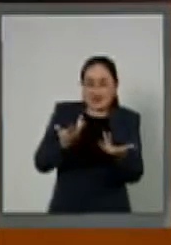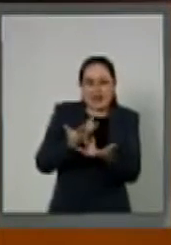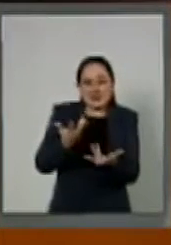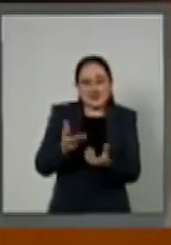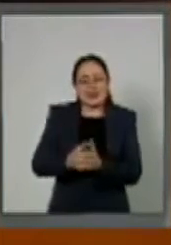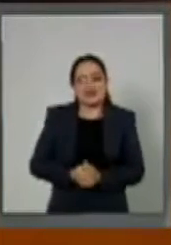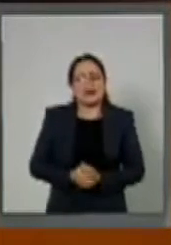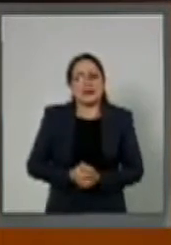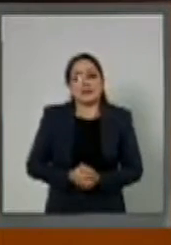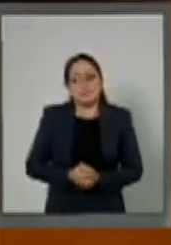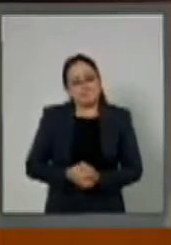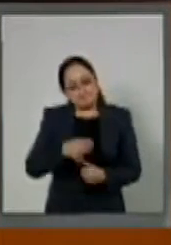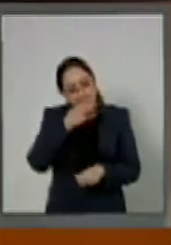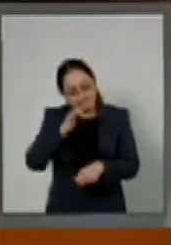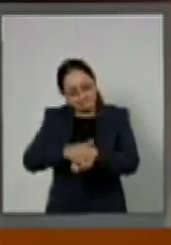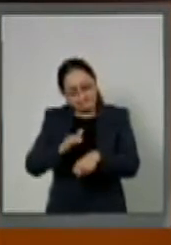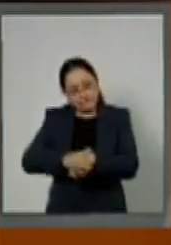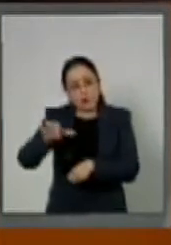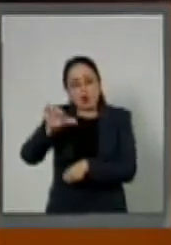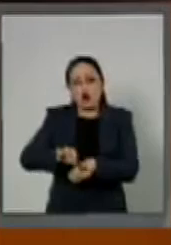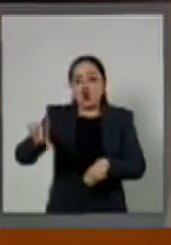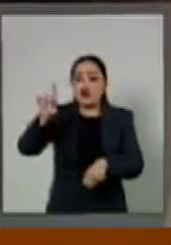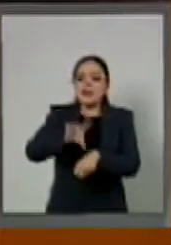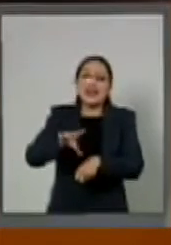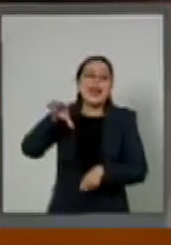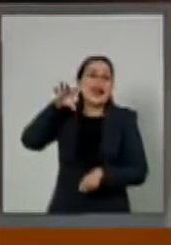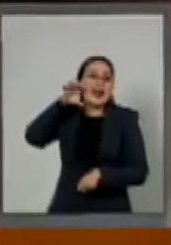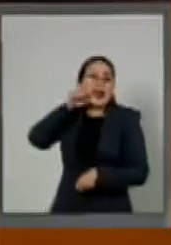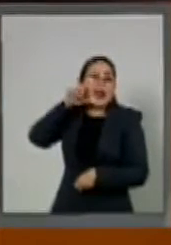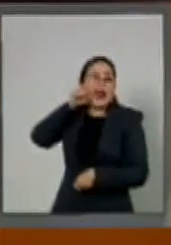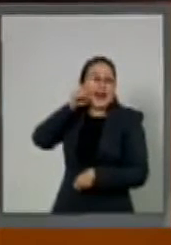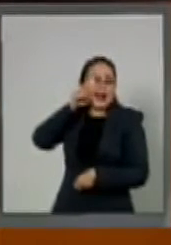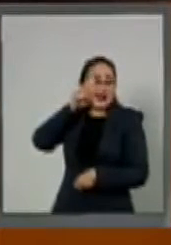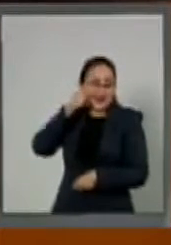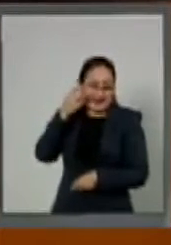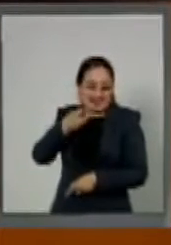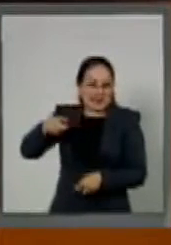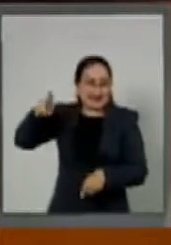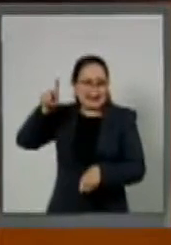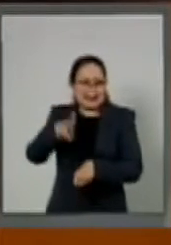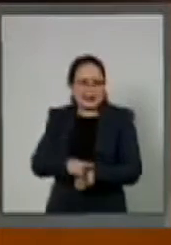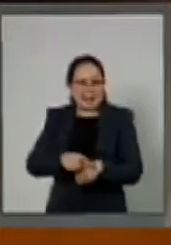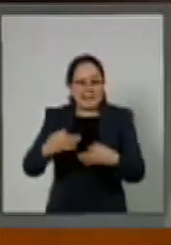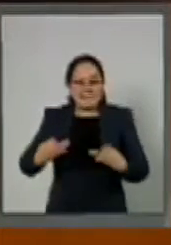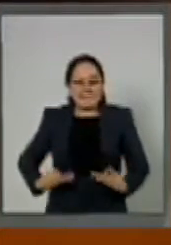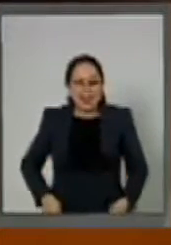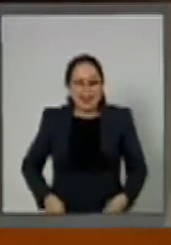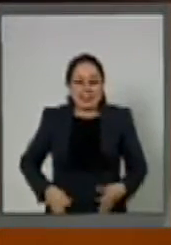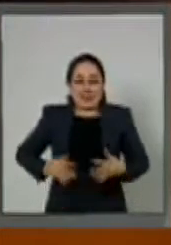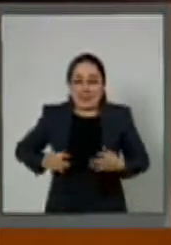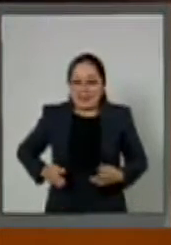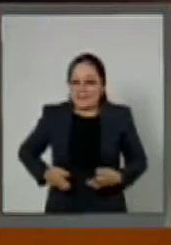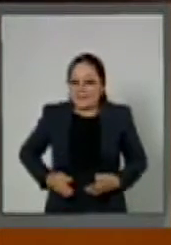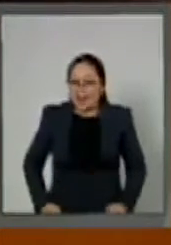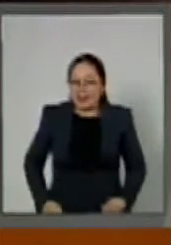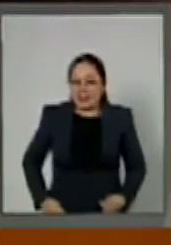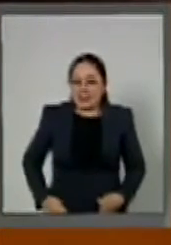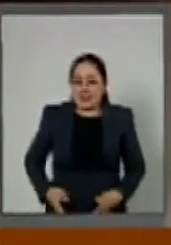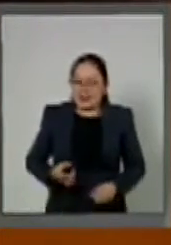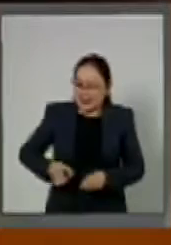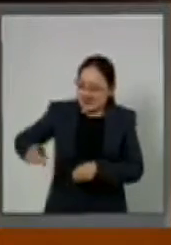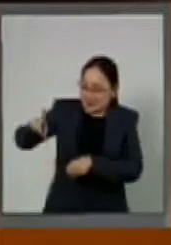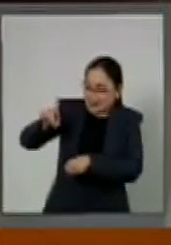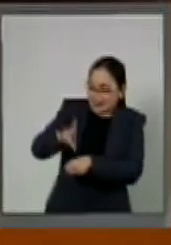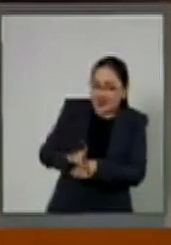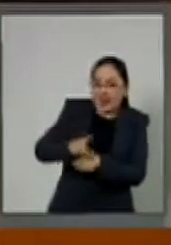a que así como es este Día Naranja, también tuviéramos un día de falda, un día donde hubiera la